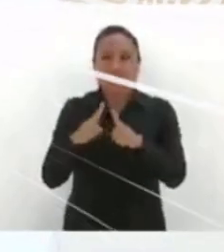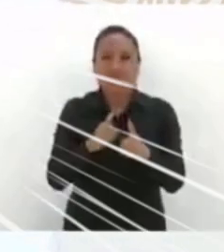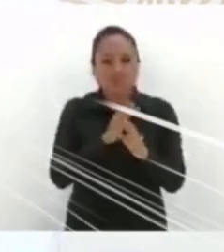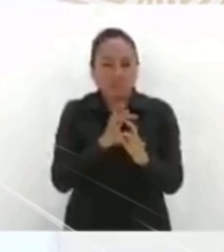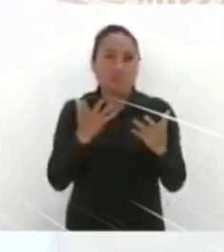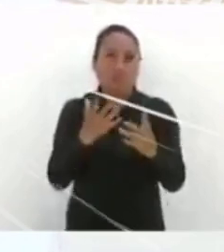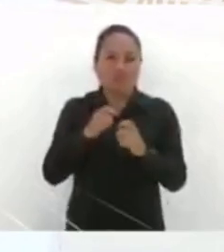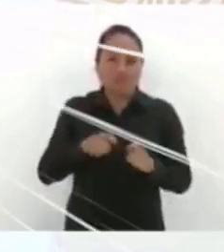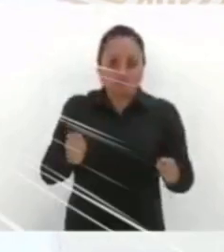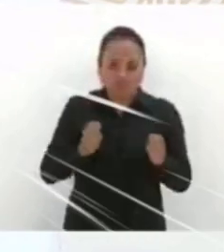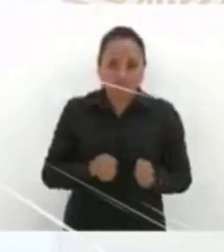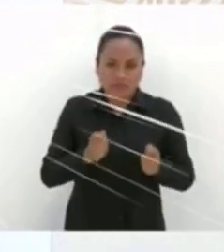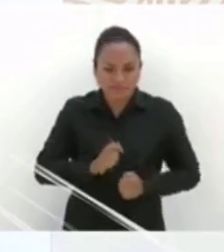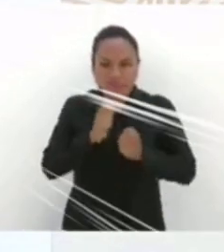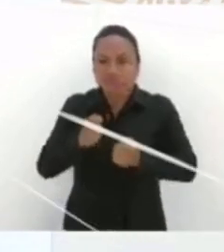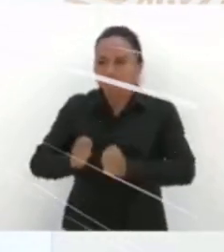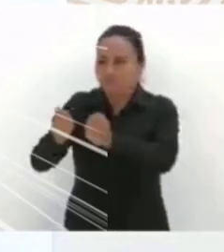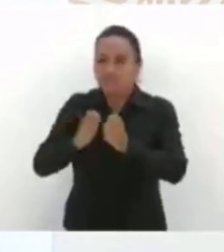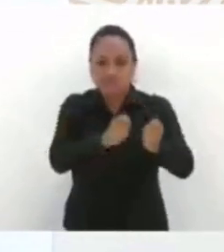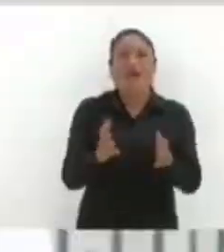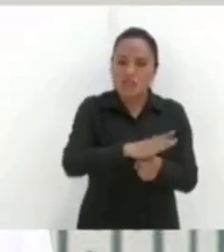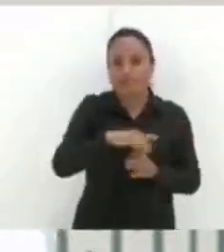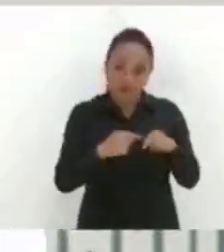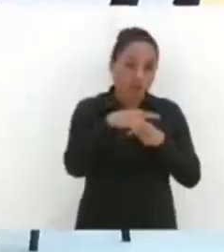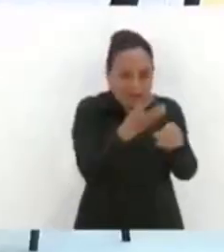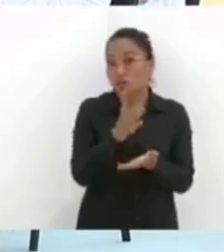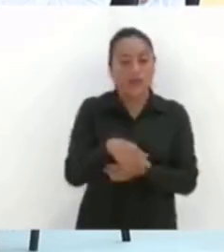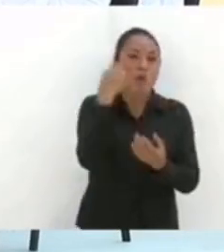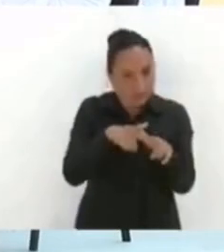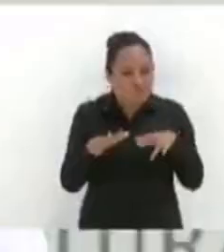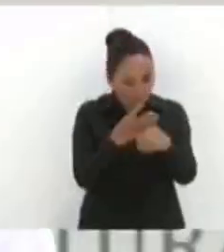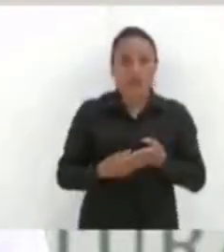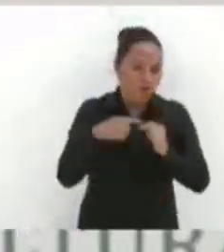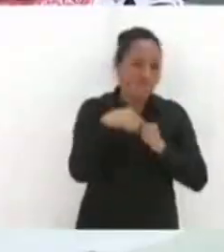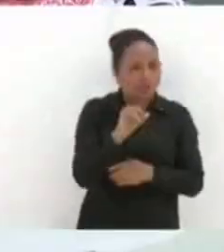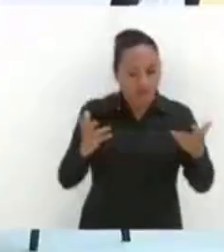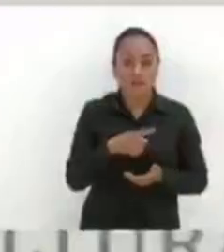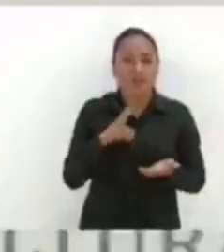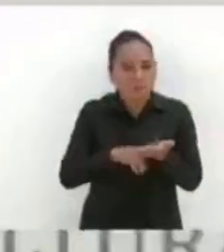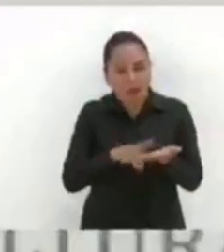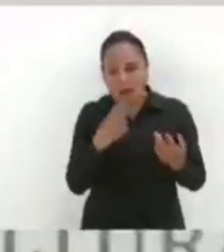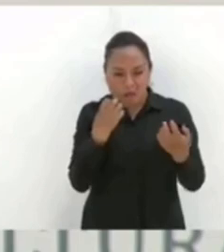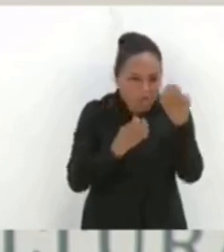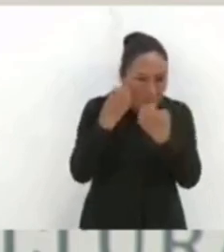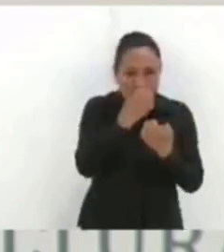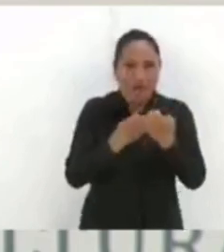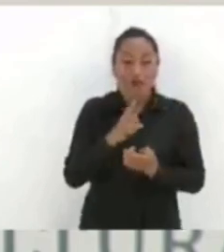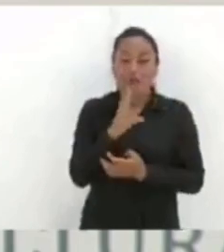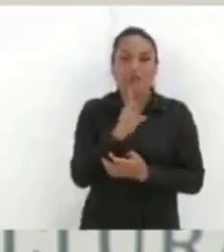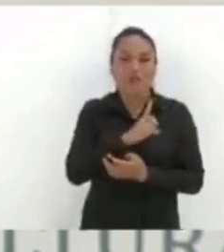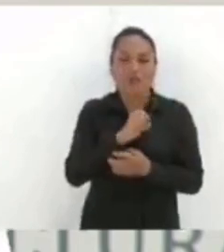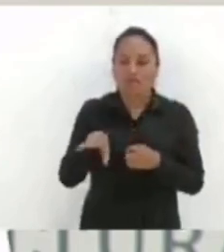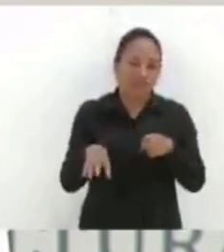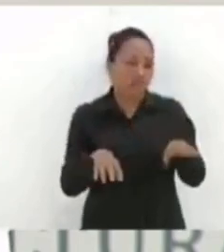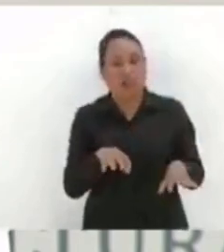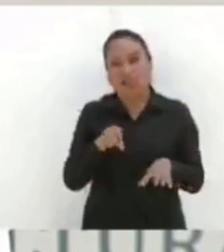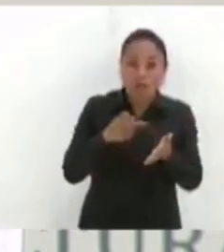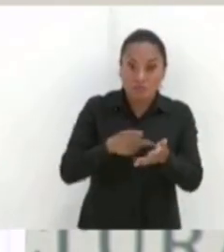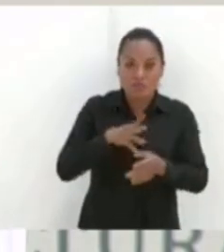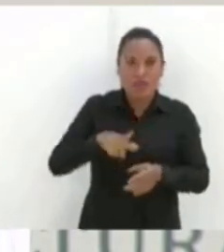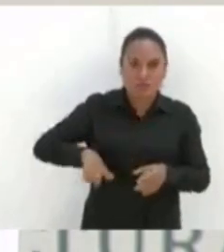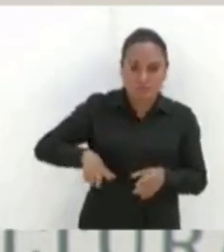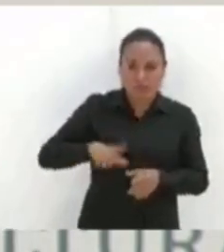a las bandas de Oaxaca. Una eternidad más tarde... Porque no queremos dejar obras inconclusas.